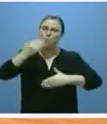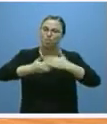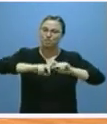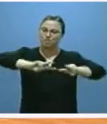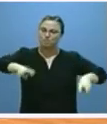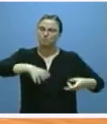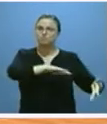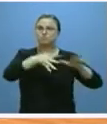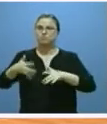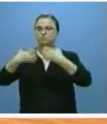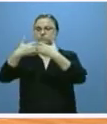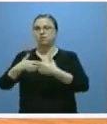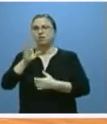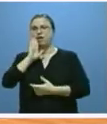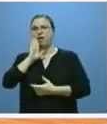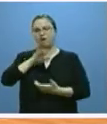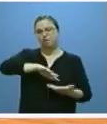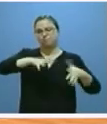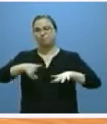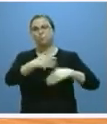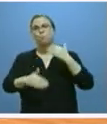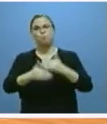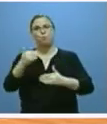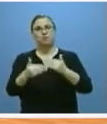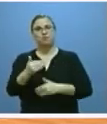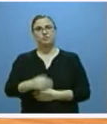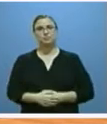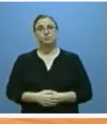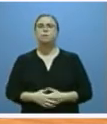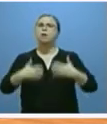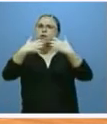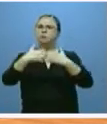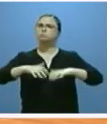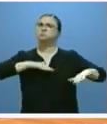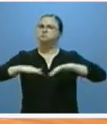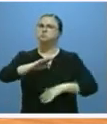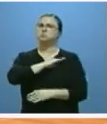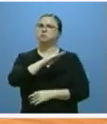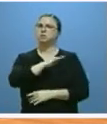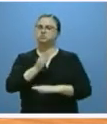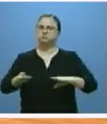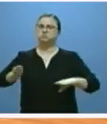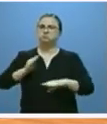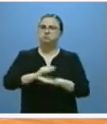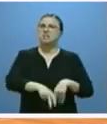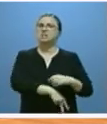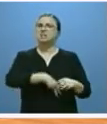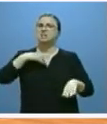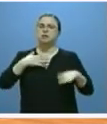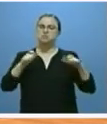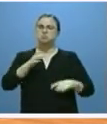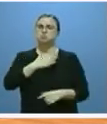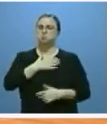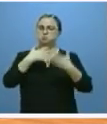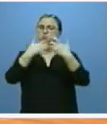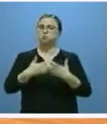agrarias. La agroindustria sigue demostrando un gran dinamismo con una importante aportación a la buena marcha general de nuestro sector industrial.